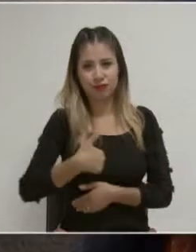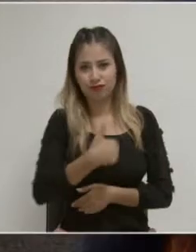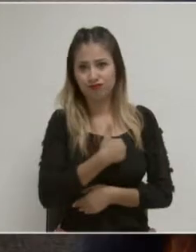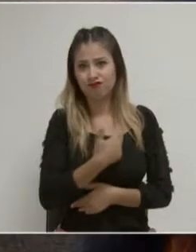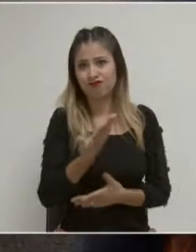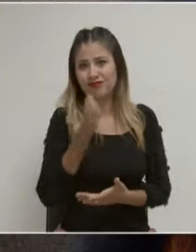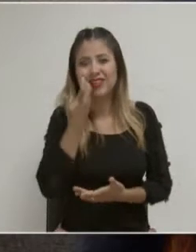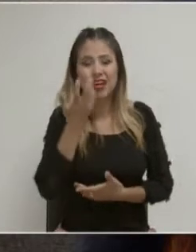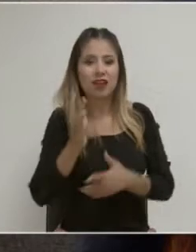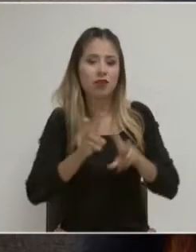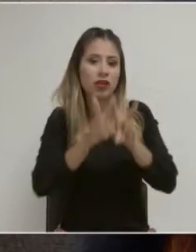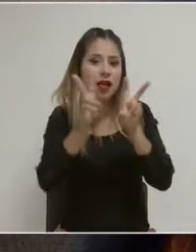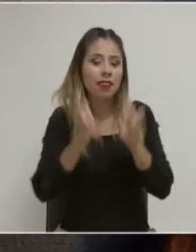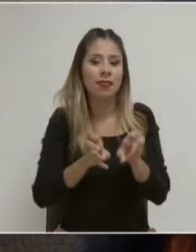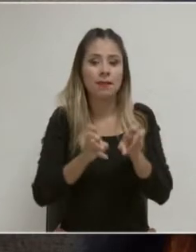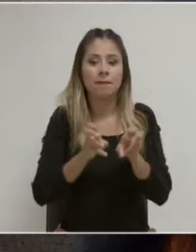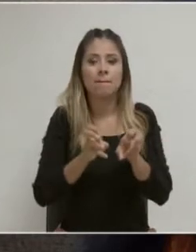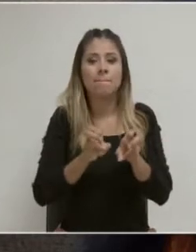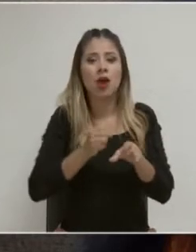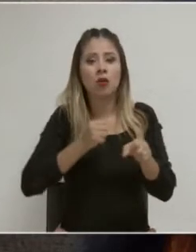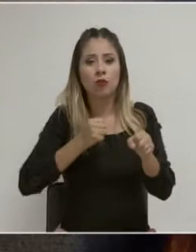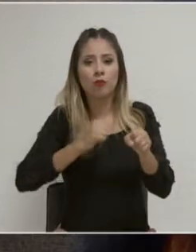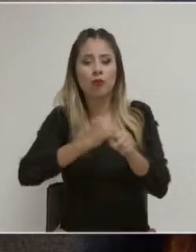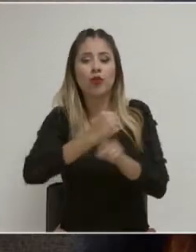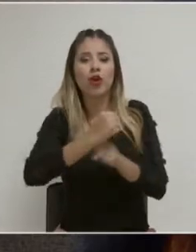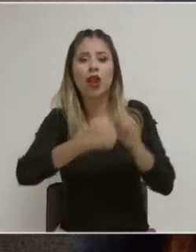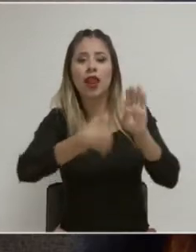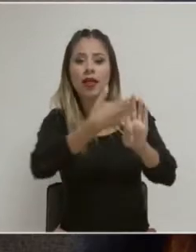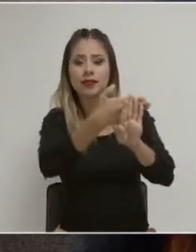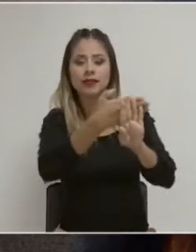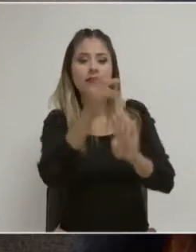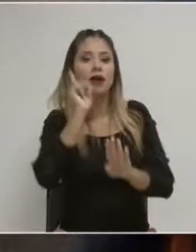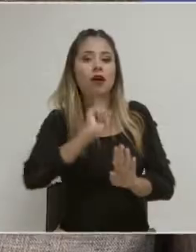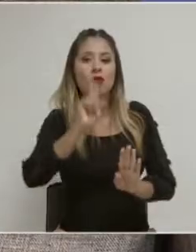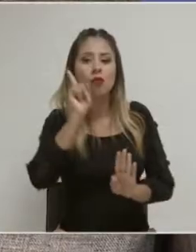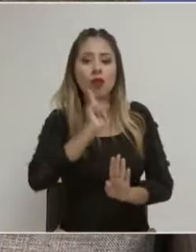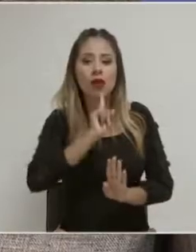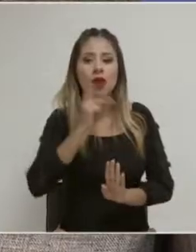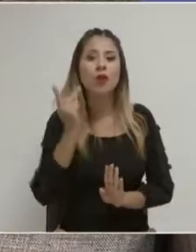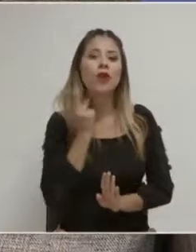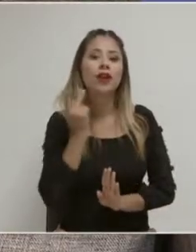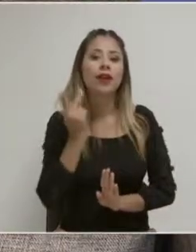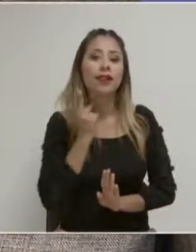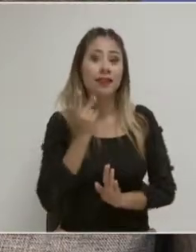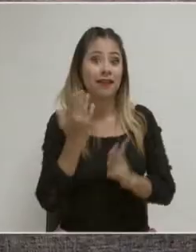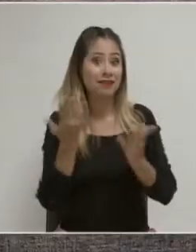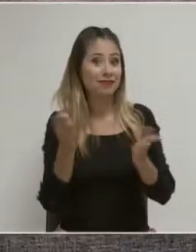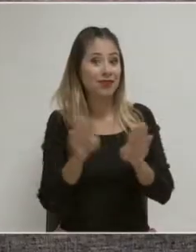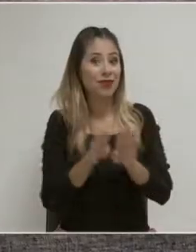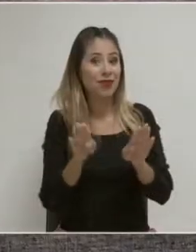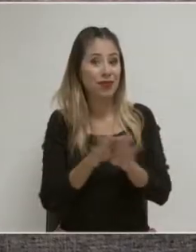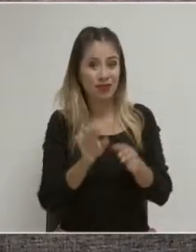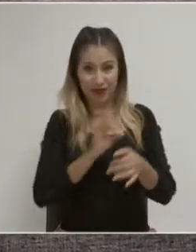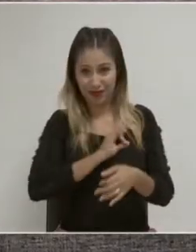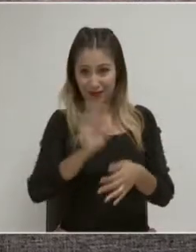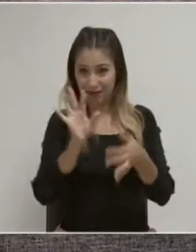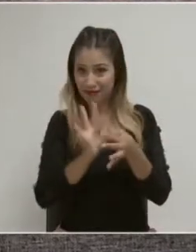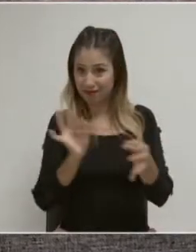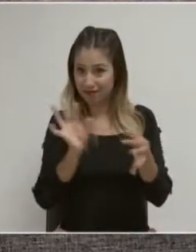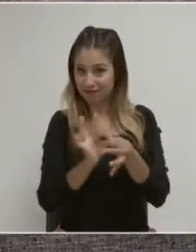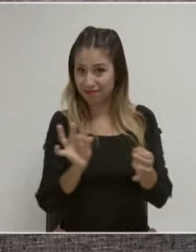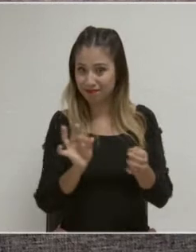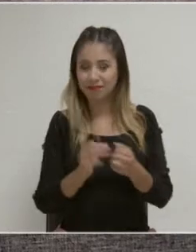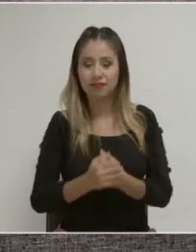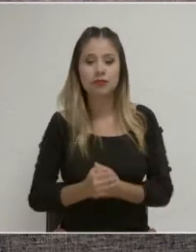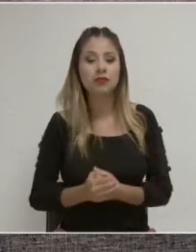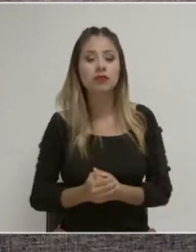violencia política contra las mujeres por razón de género. ¿Cómo entendemos ese concepto? Es una nueva modalidad de